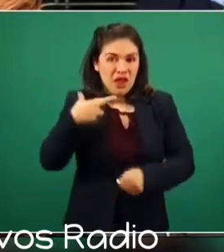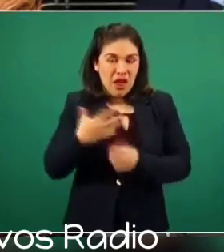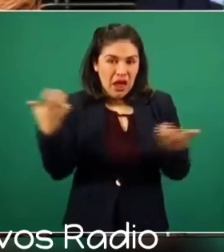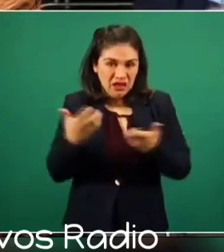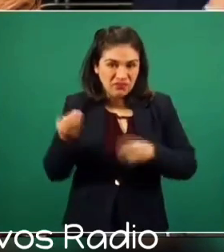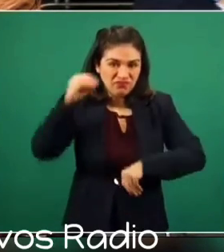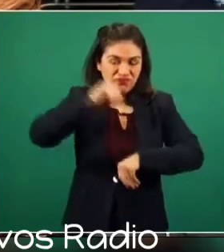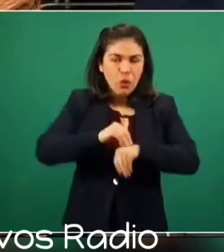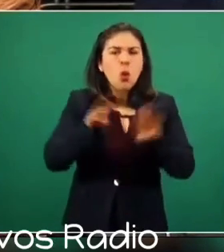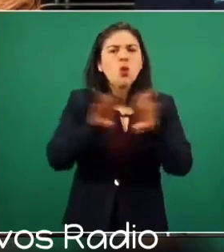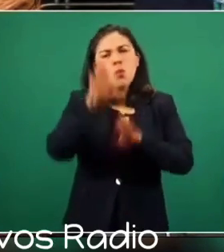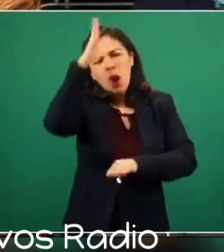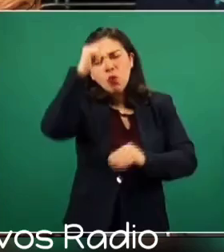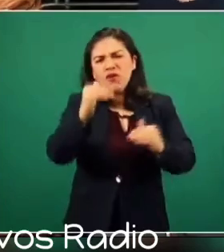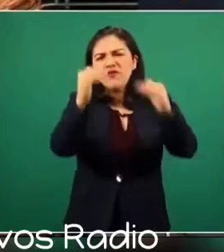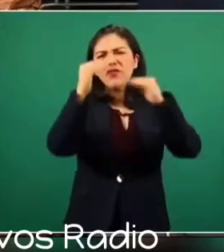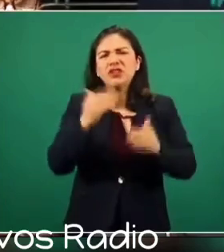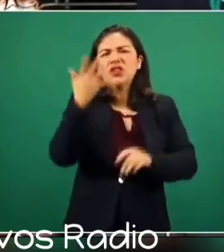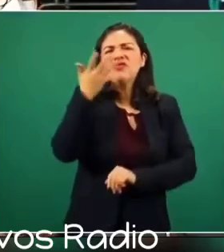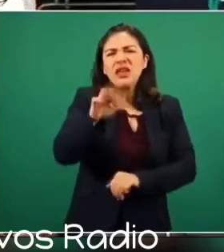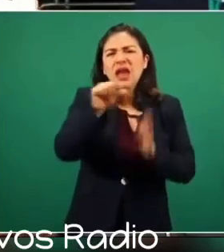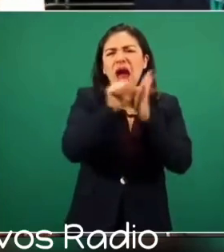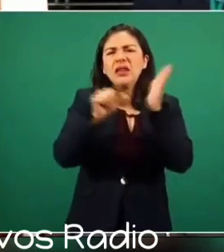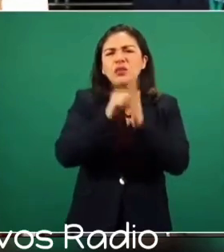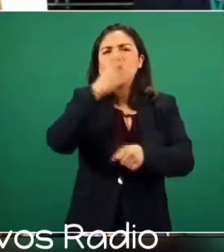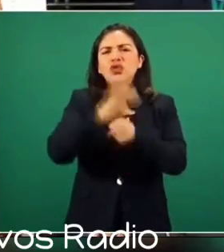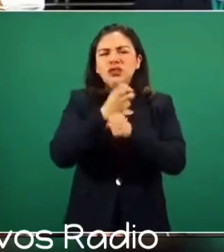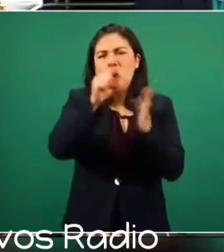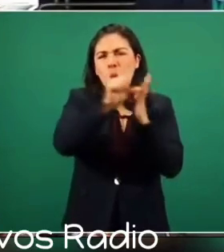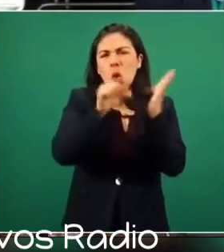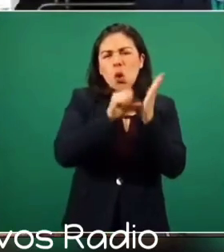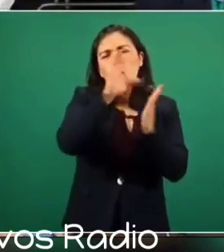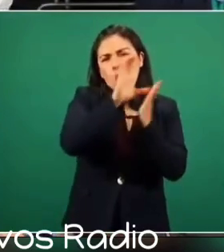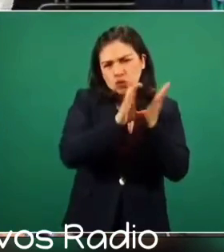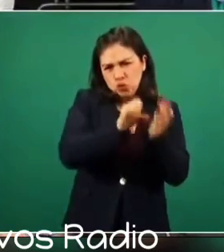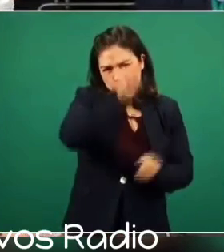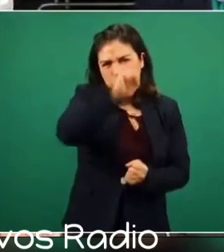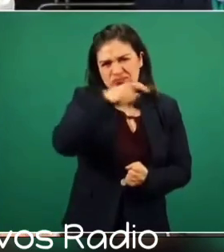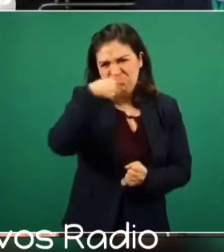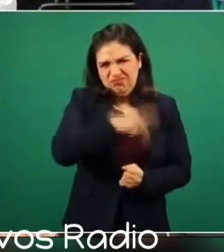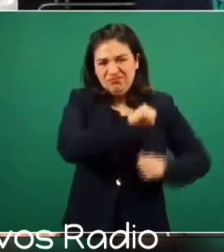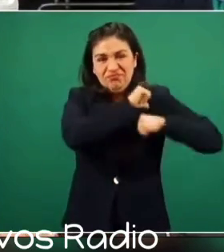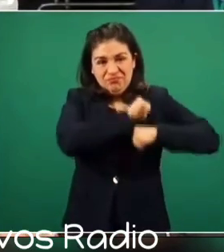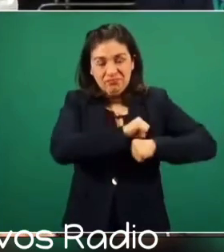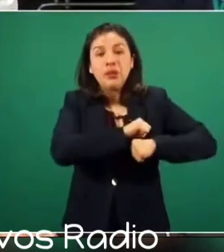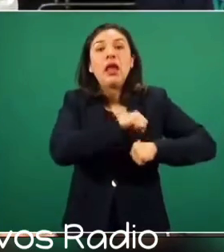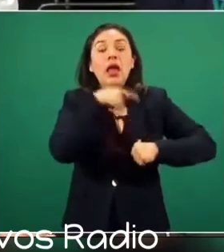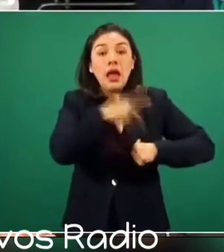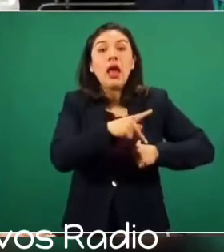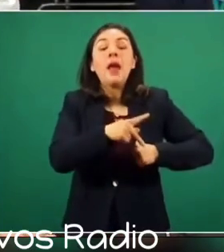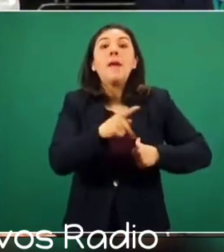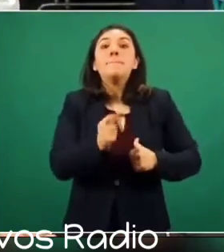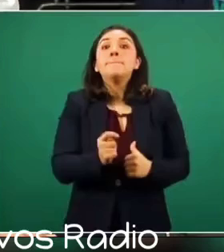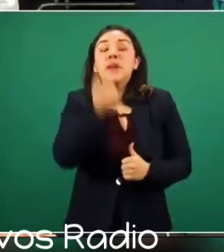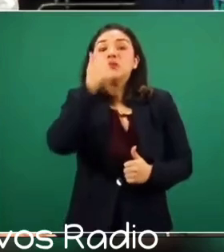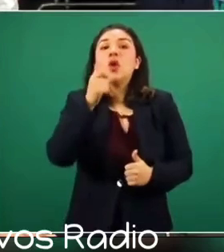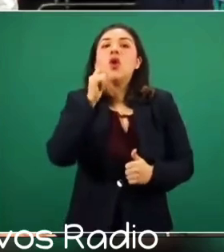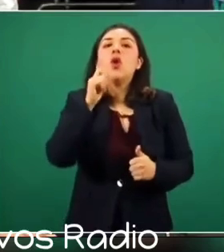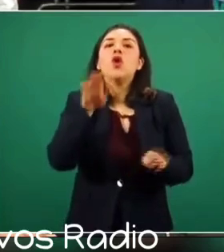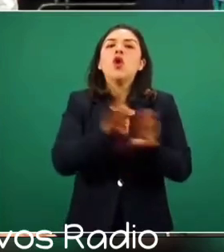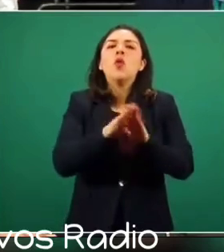acuerdo con lo dispuesto en la fracción diez del artículo tercero de la Constitución Política de los Estados Unidos Mexicanos y al principio